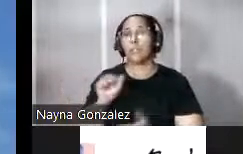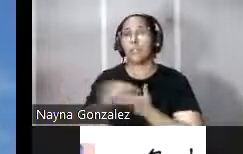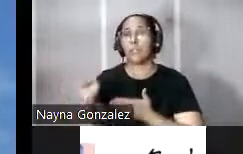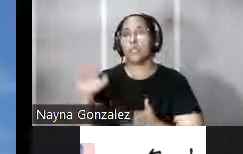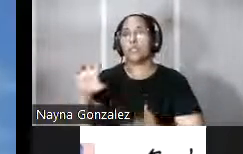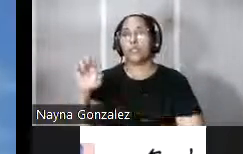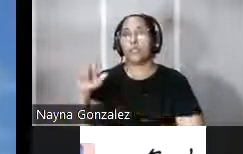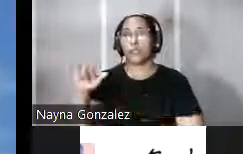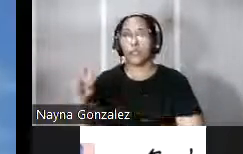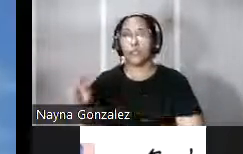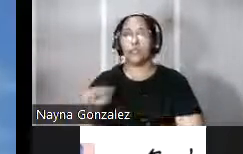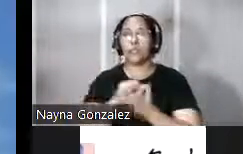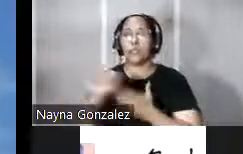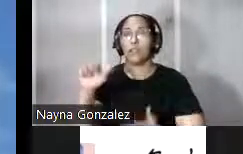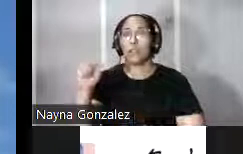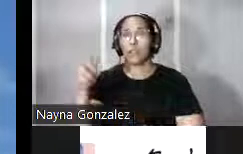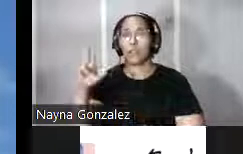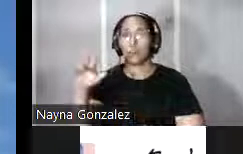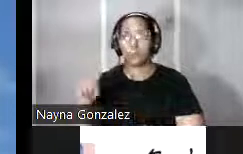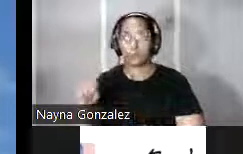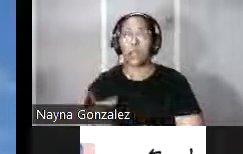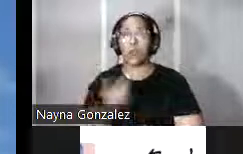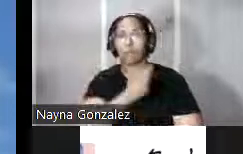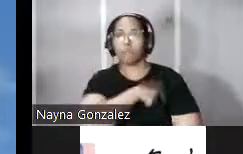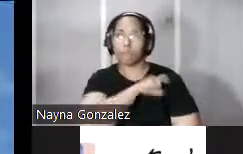la batería de San Agustín o la batería de San Gabriel